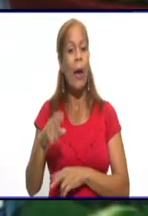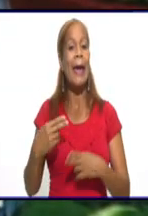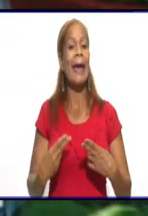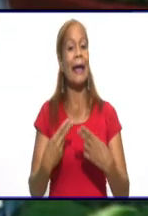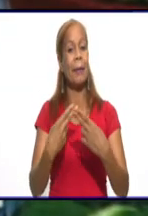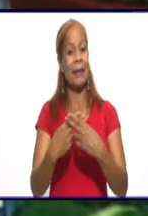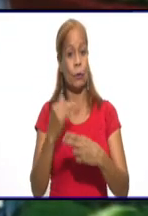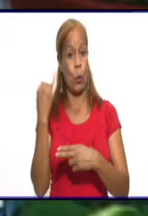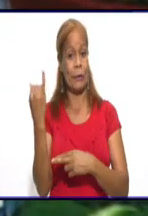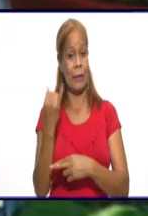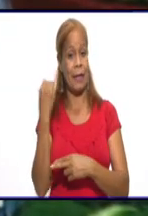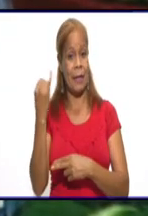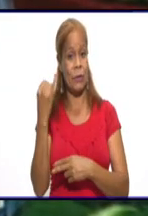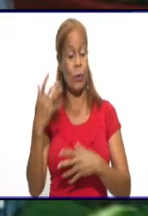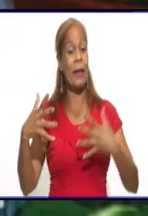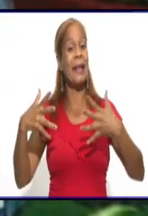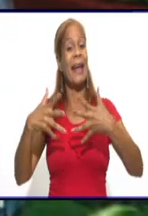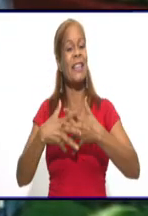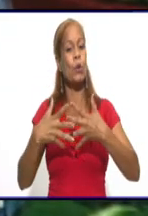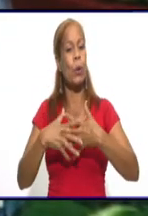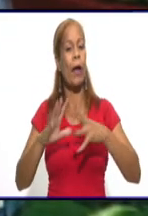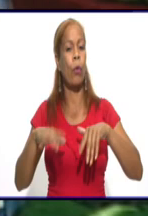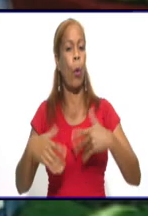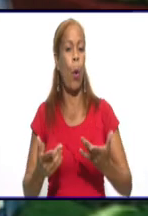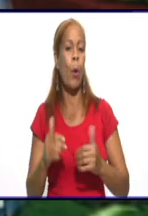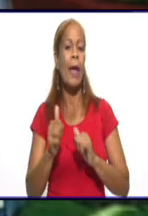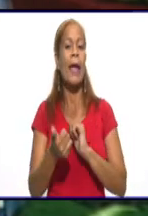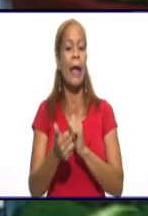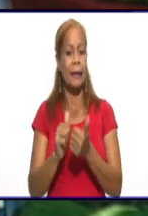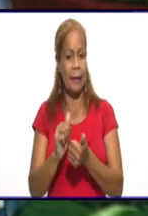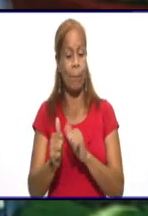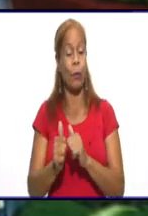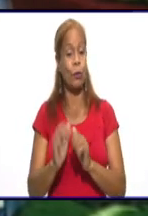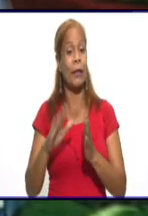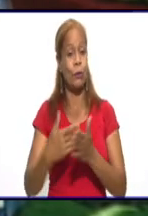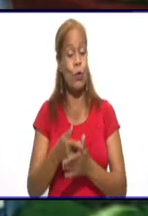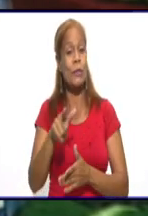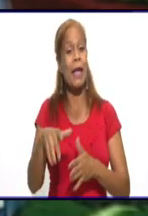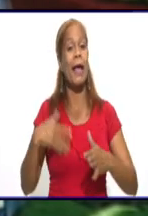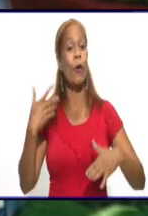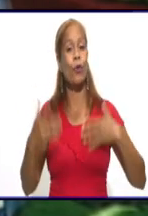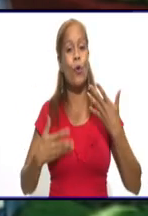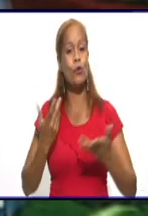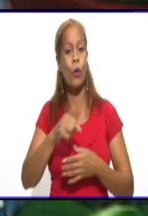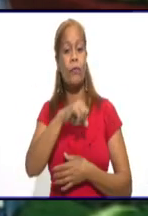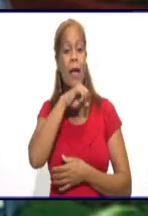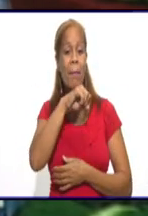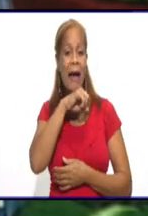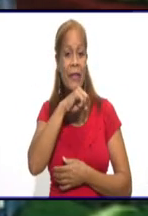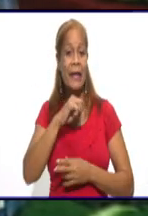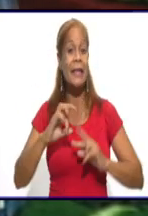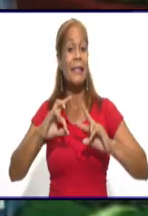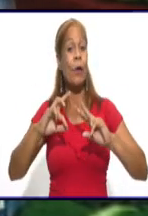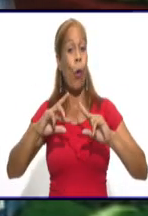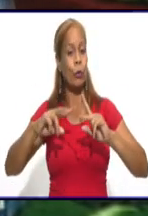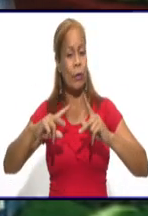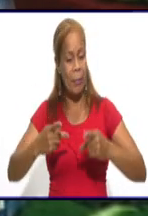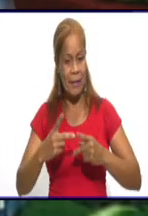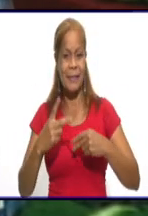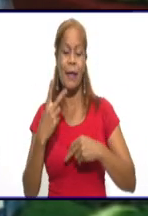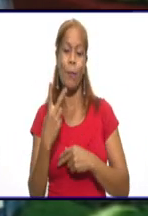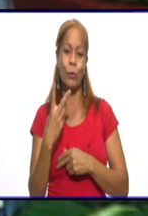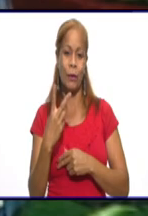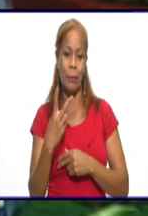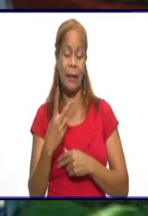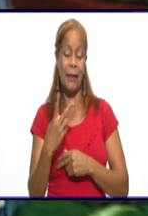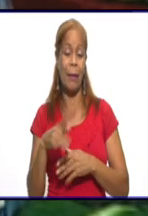internacionales relacionados con el deporte. Y ese orgullo de madre se multiplica para entonces doblegar el cariño al más pequeño que queda en